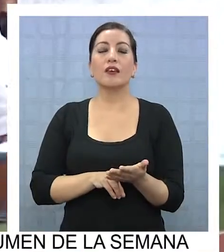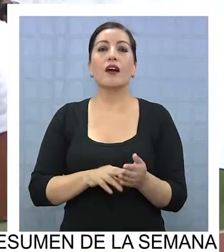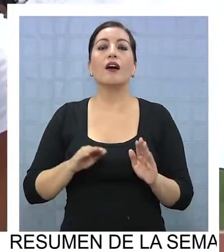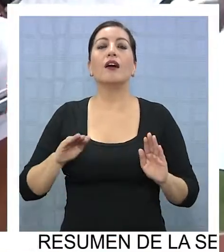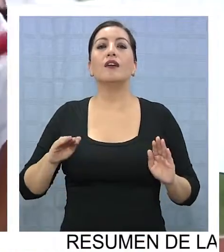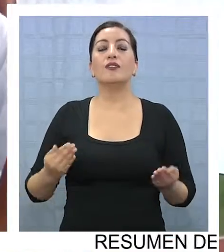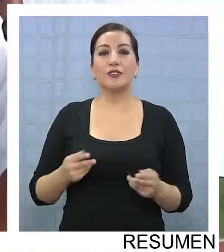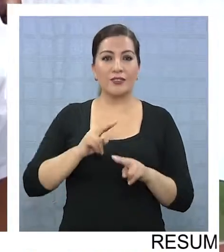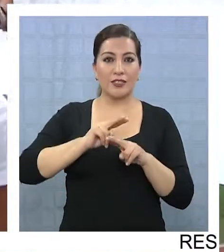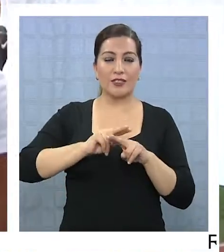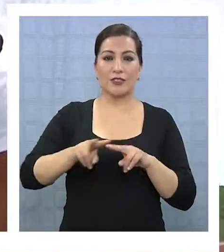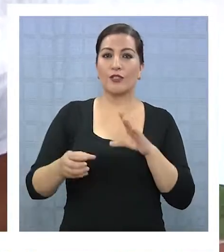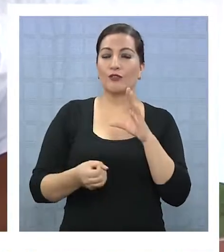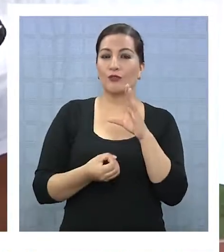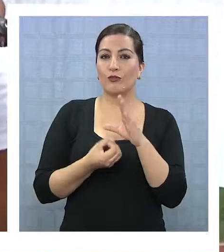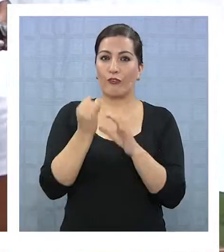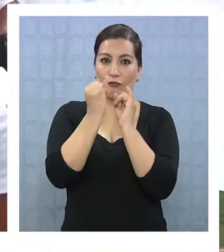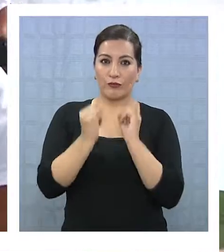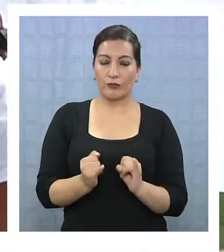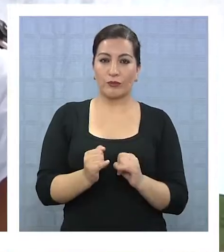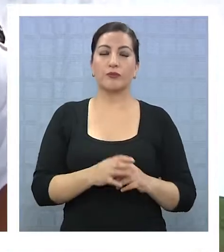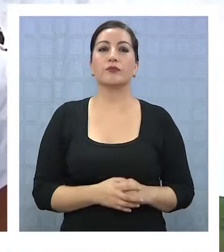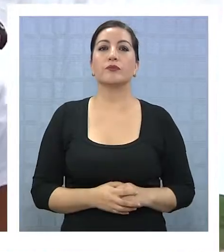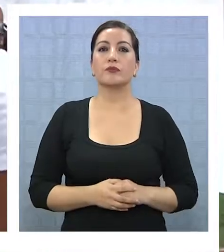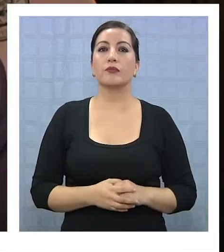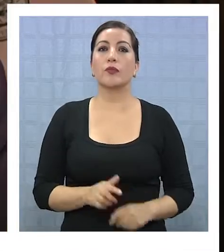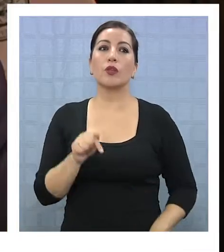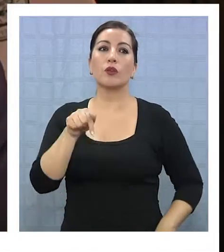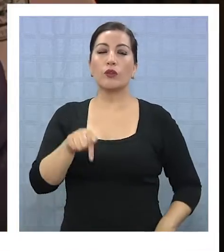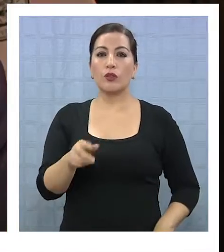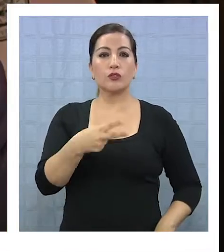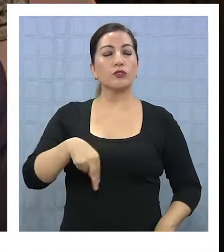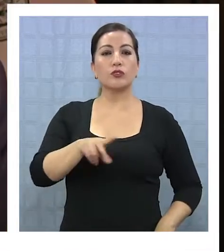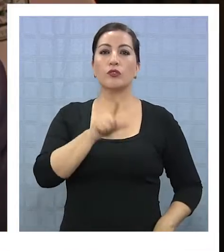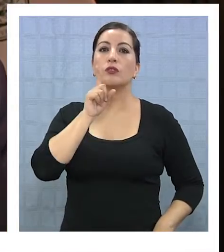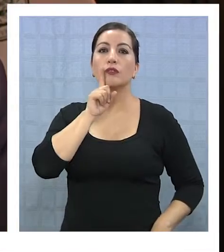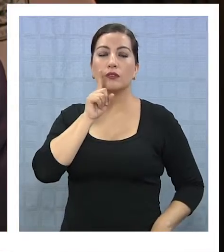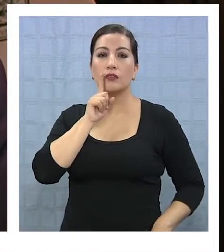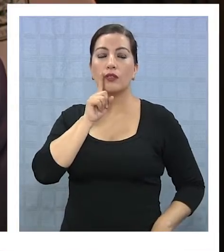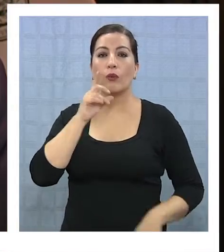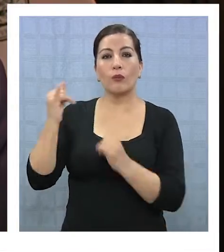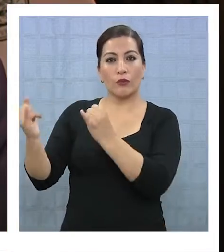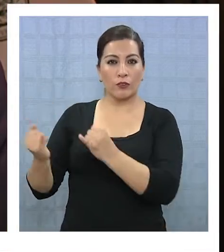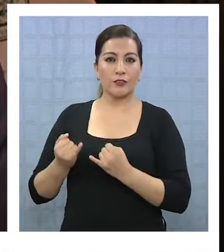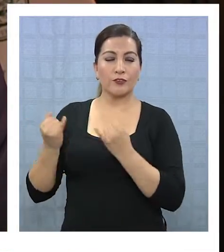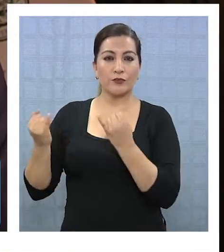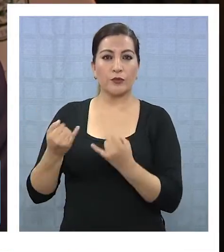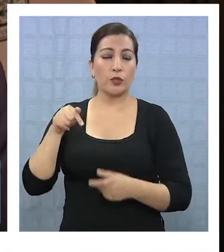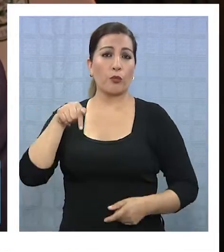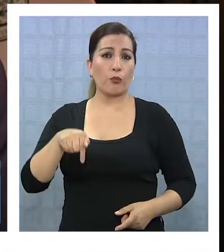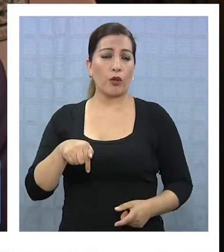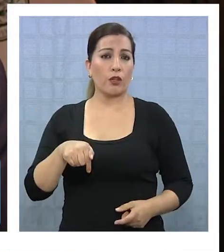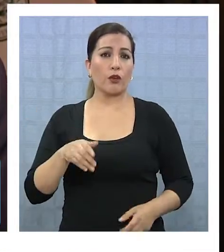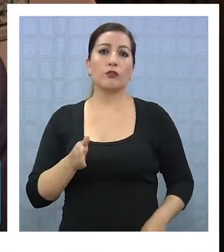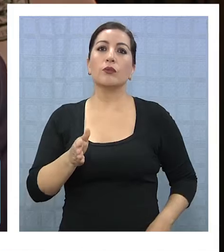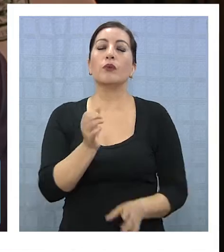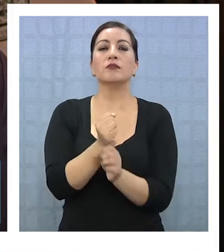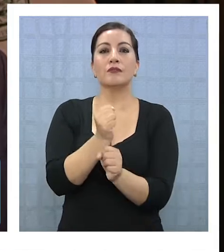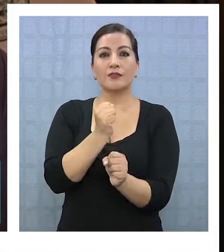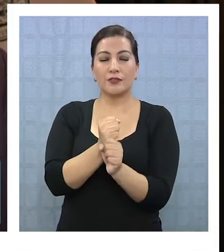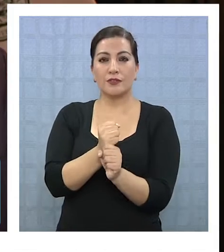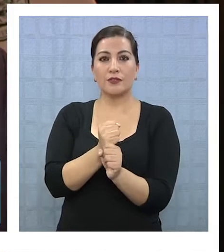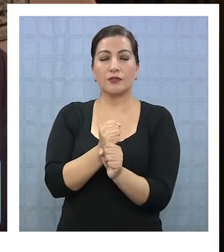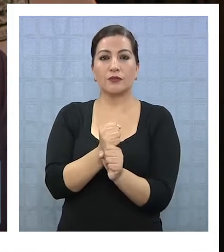ser abordadas en nuevas etapas. Entonces, hoy día nosotros tenemos una información que podemos seguir trabajando